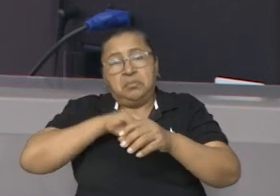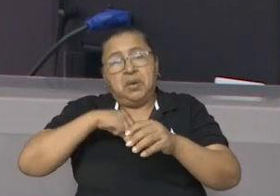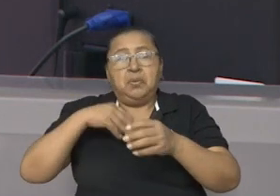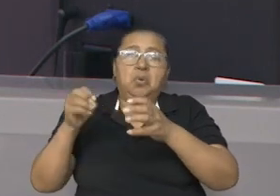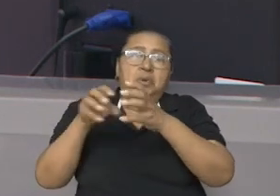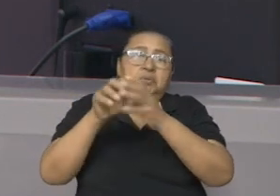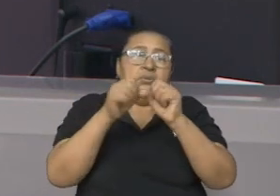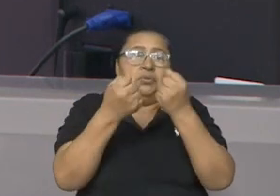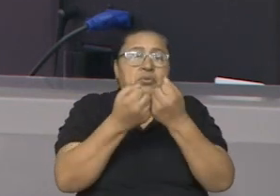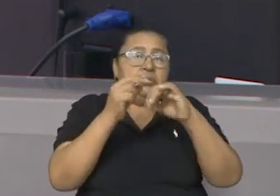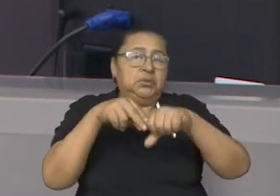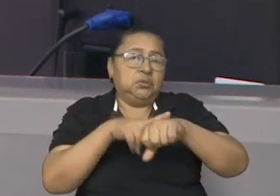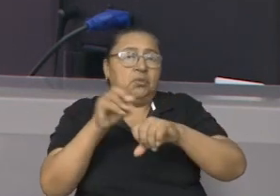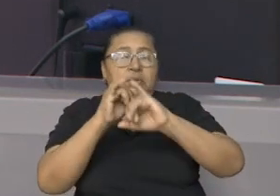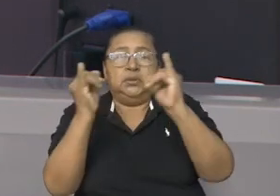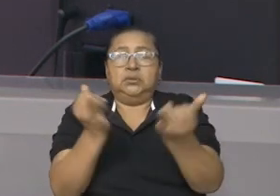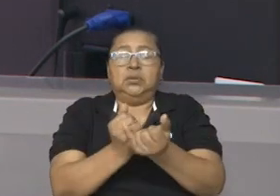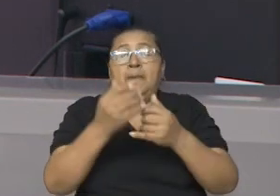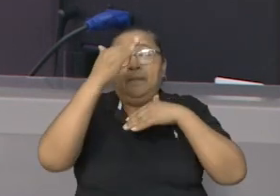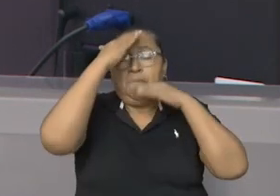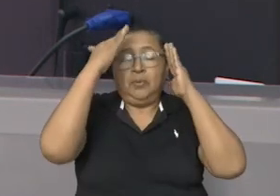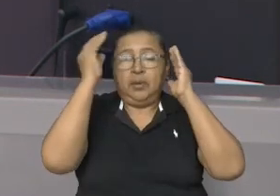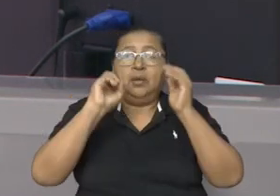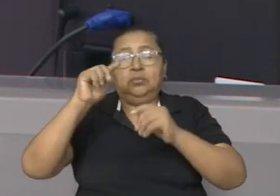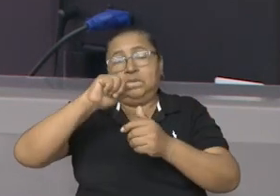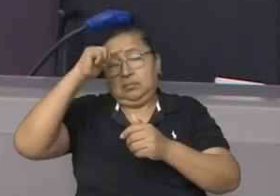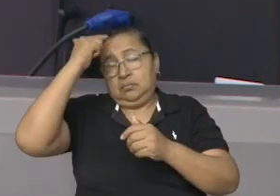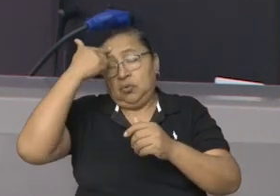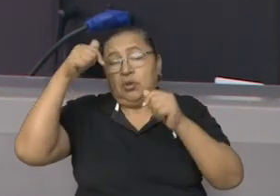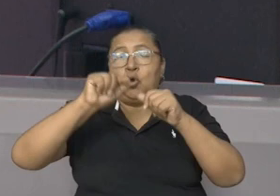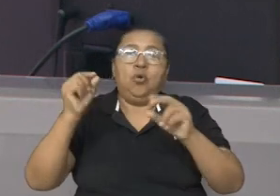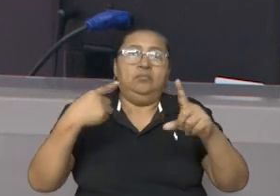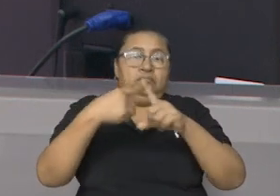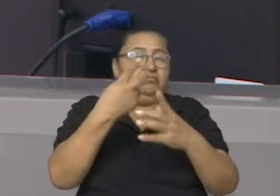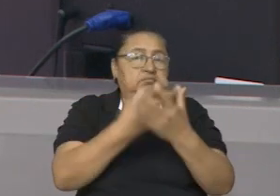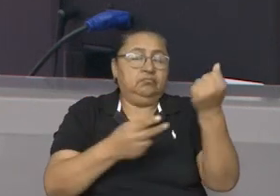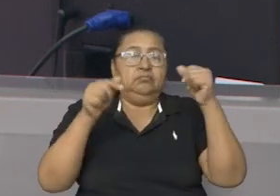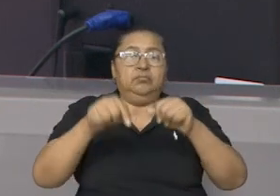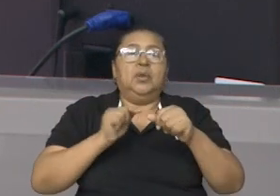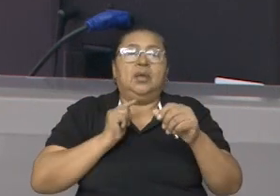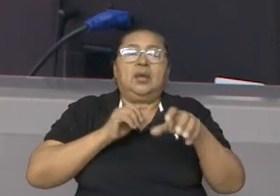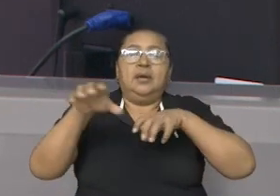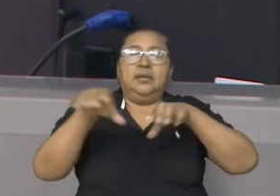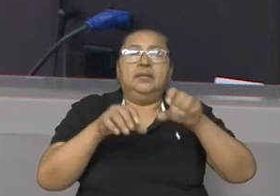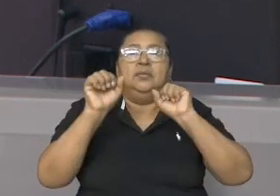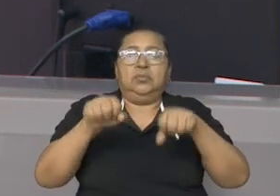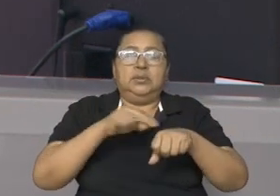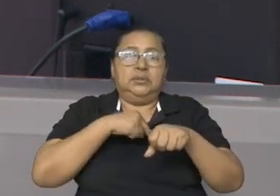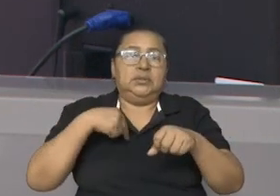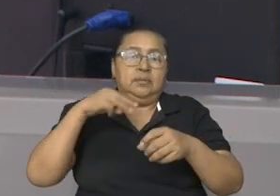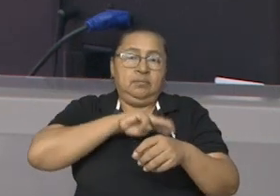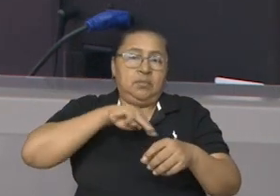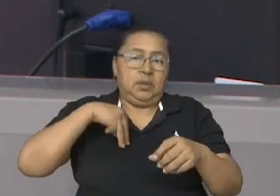nacionales o internacionales, ya sean privadas, estatales o mixtas, y que tengan acción o en que es miembro.